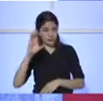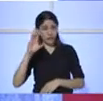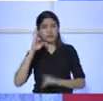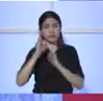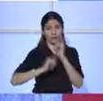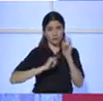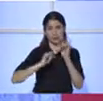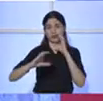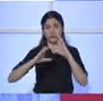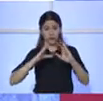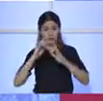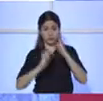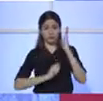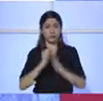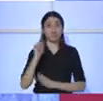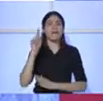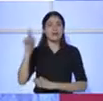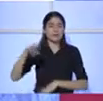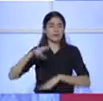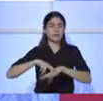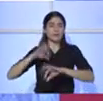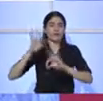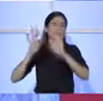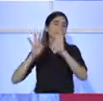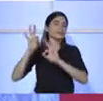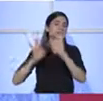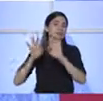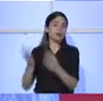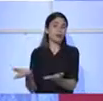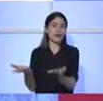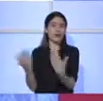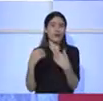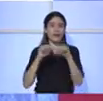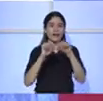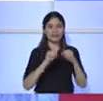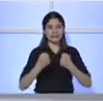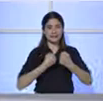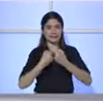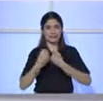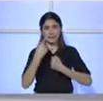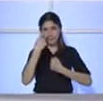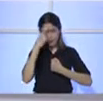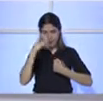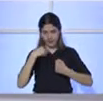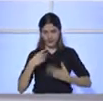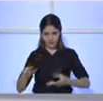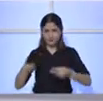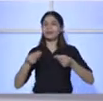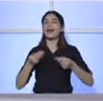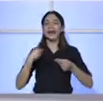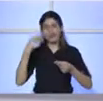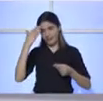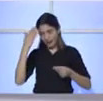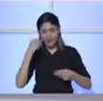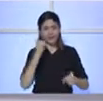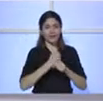y ellos nos van a adaptar el sistema que ya tenemos para mejorar nuestra calidad de gestión. ¿Hablamos de sumarios,